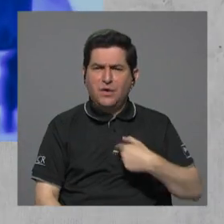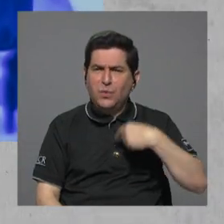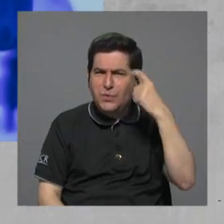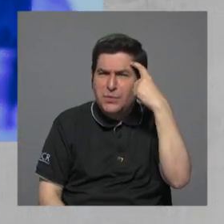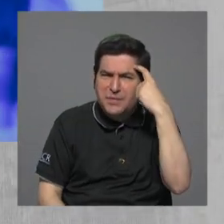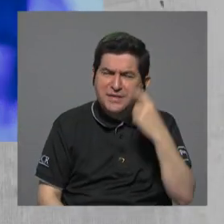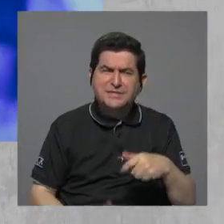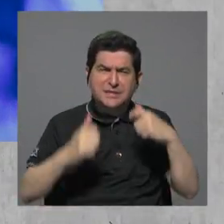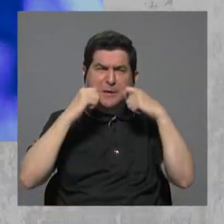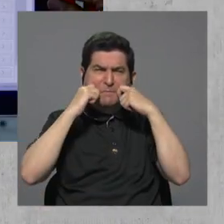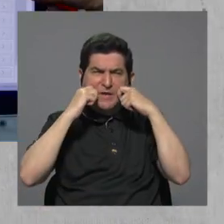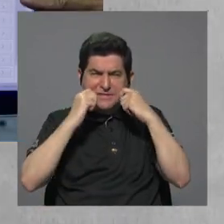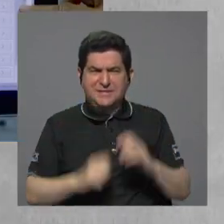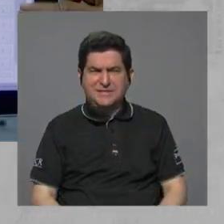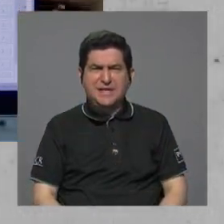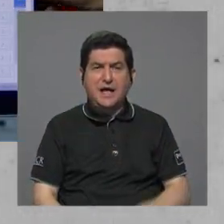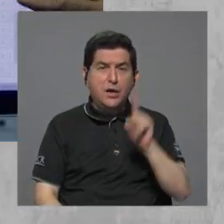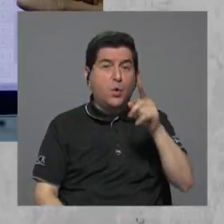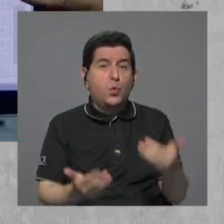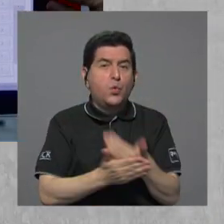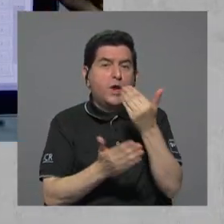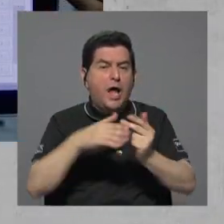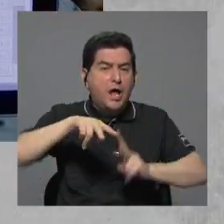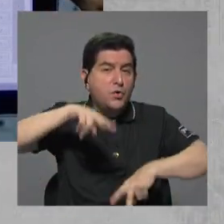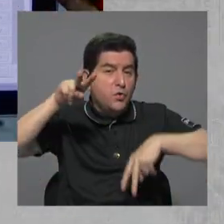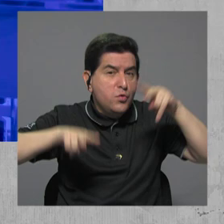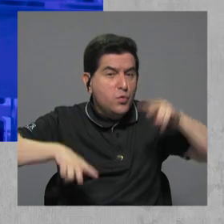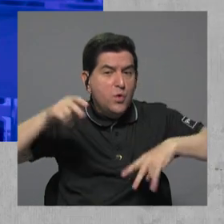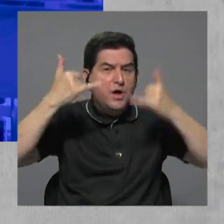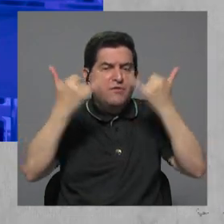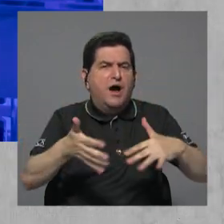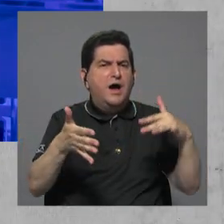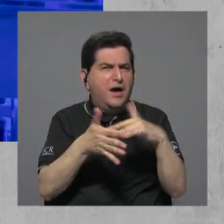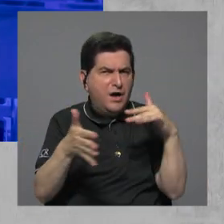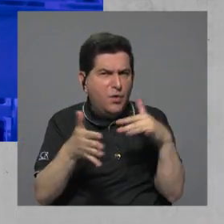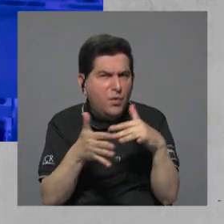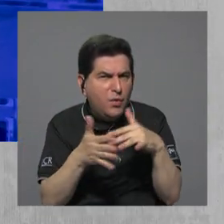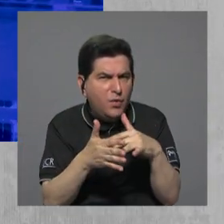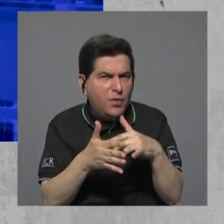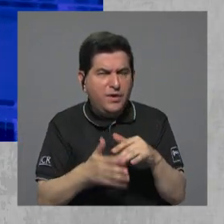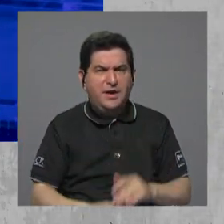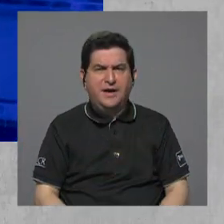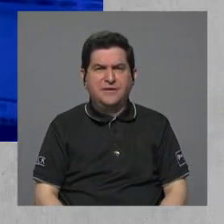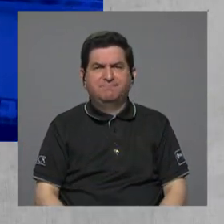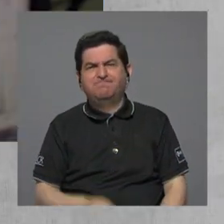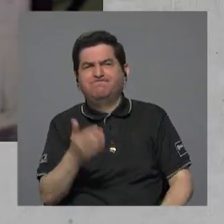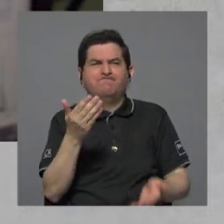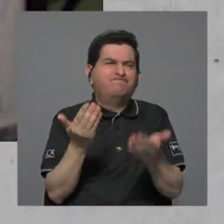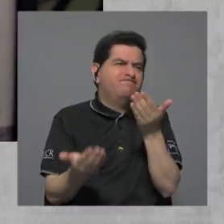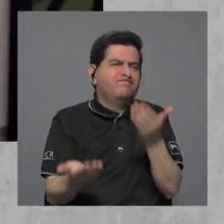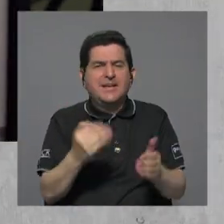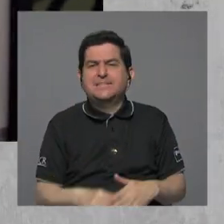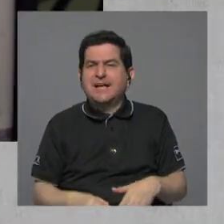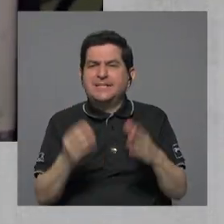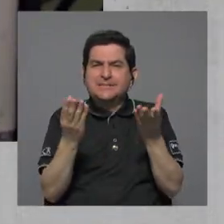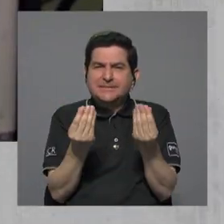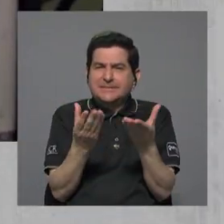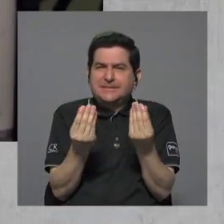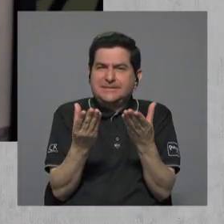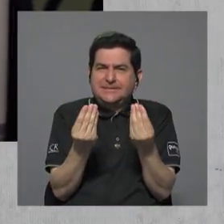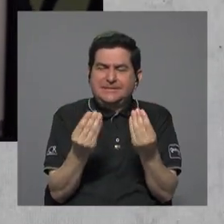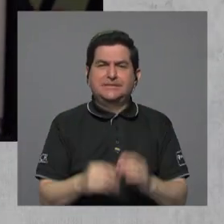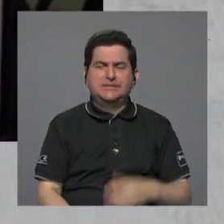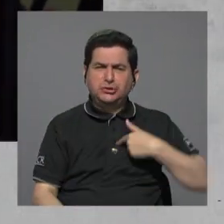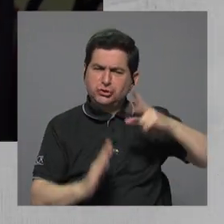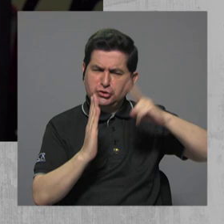presencialidad en medio de una nueva variante sobre la cual se está haciendo estudios, que daba mucho temor. Me parece